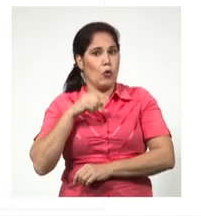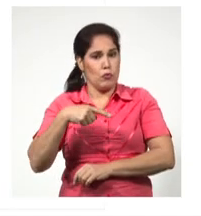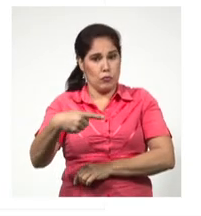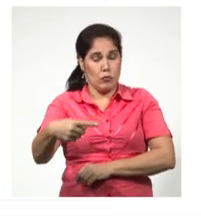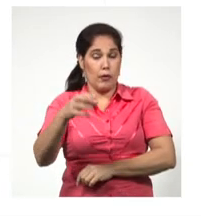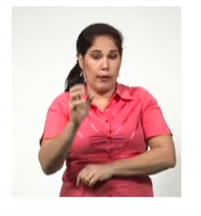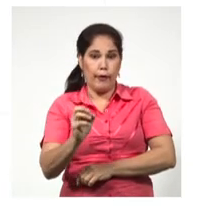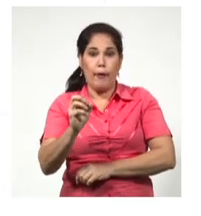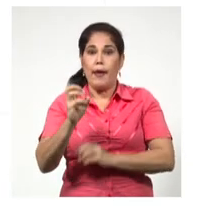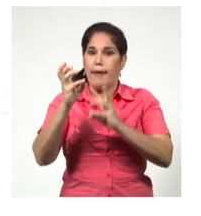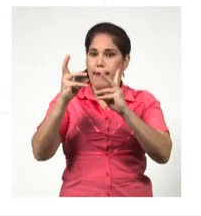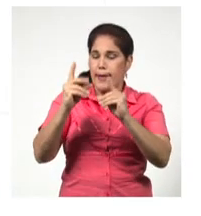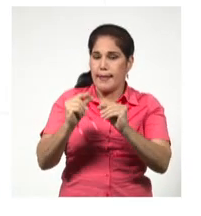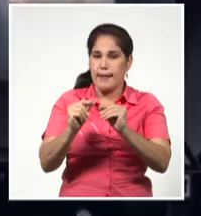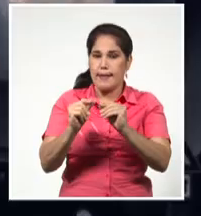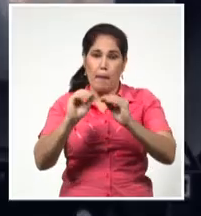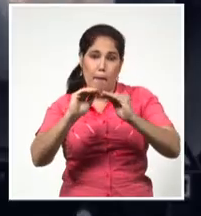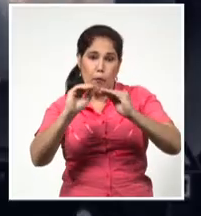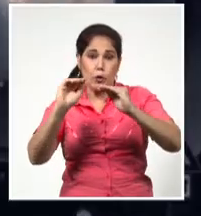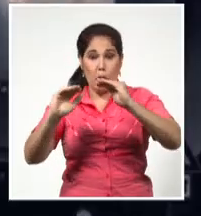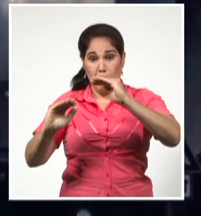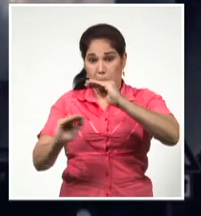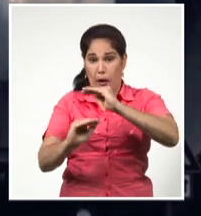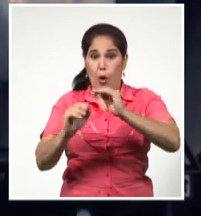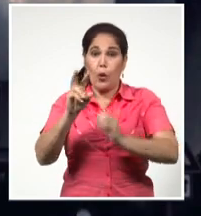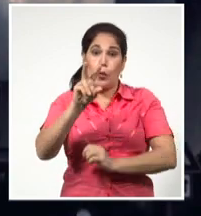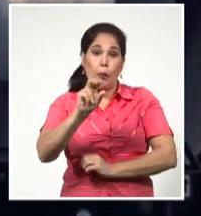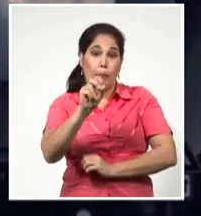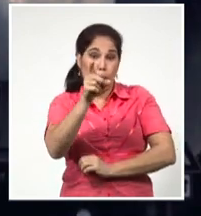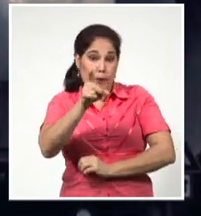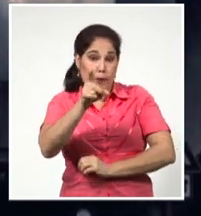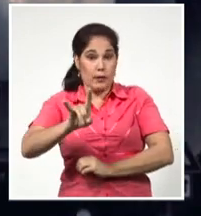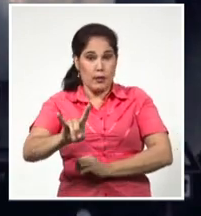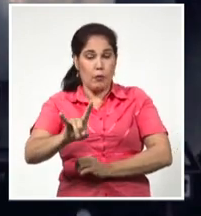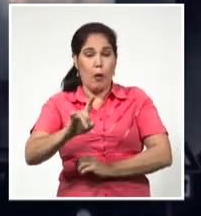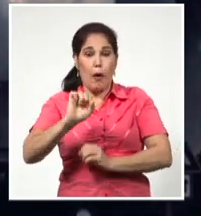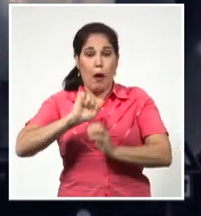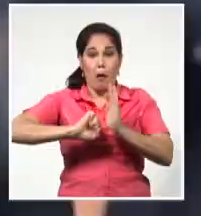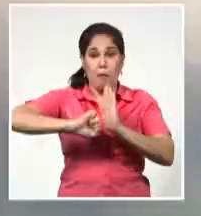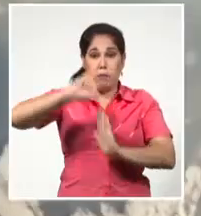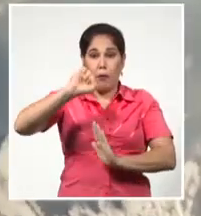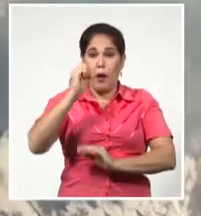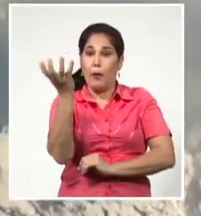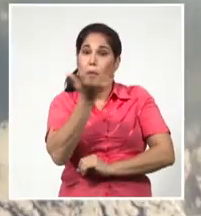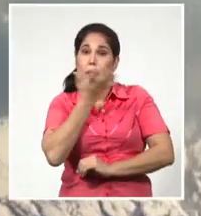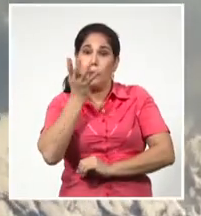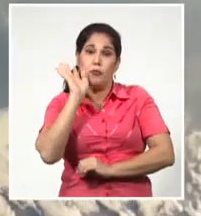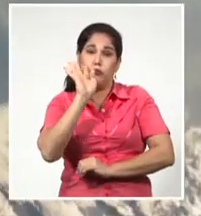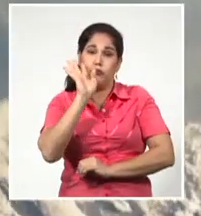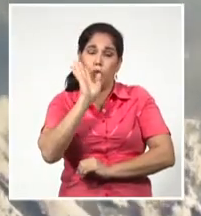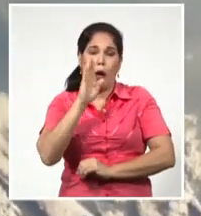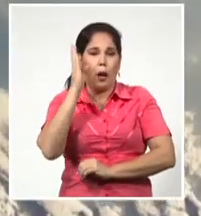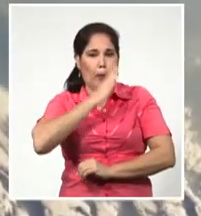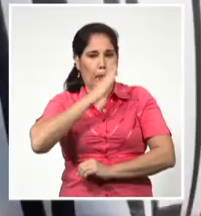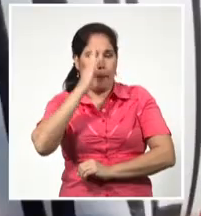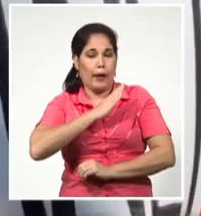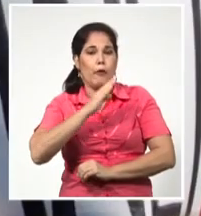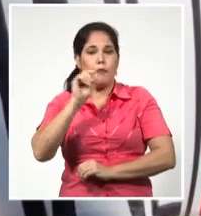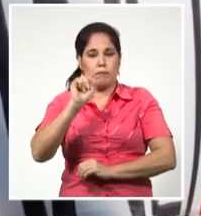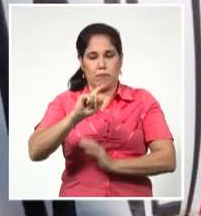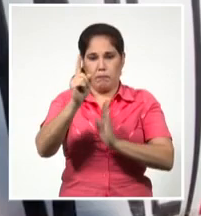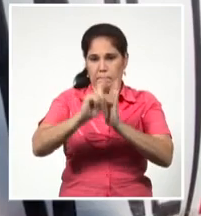con índices relativamente bajos, en 2019 se dispararon las emisiones de carbono relacionadas con la energía.